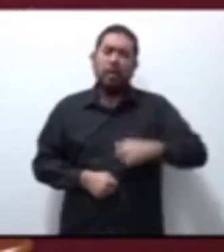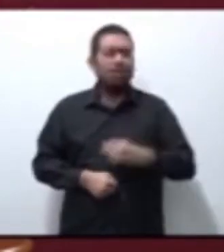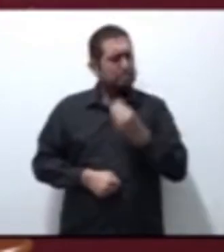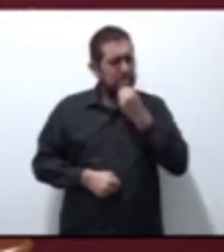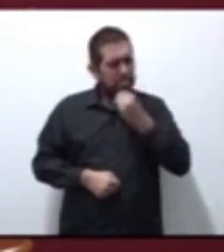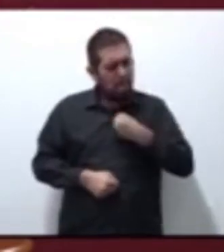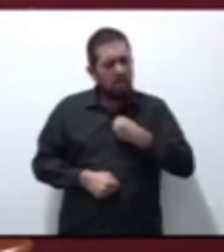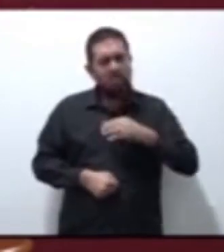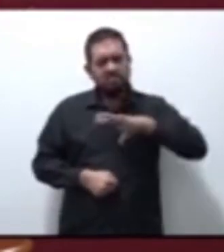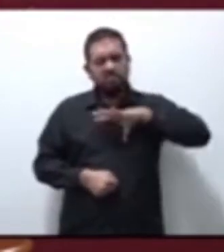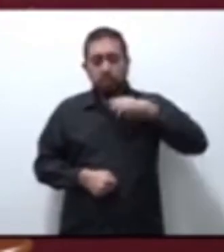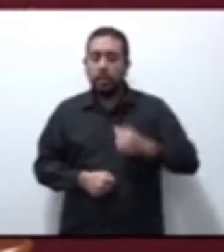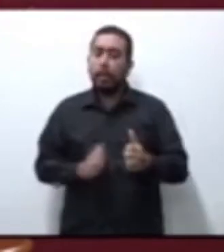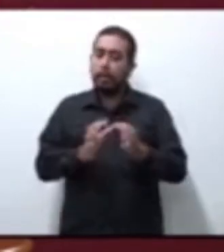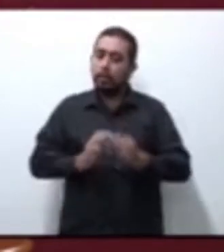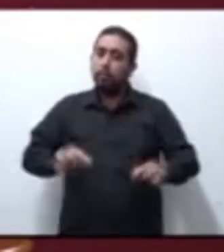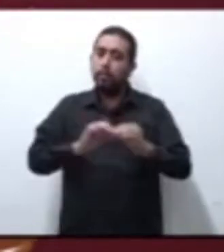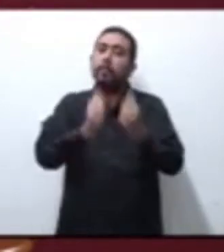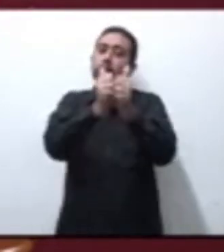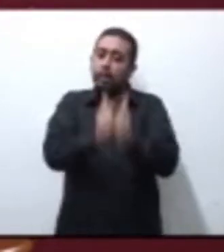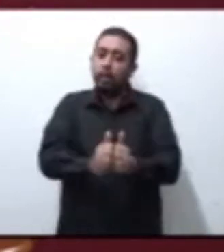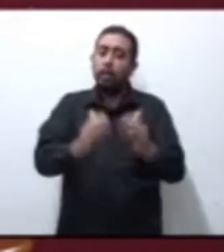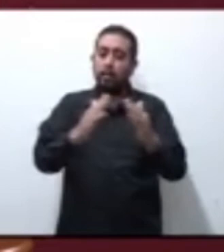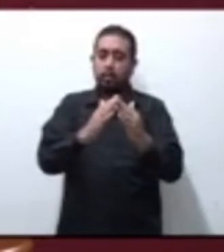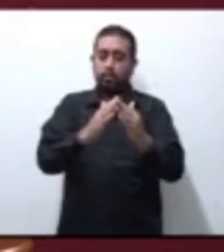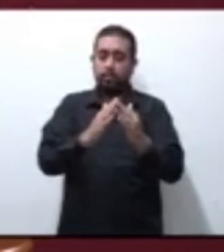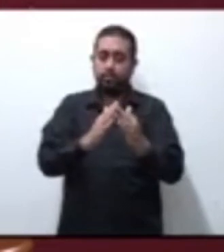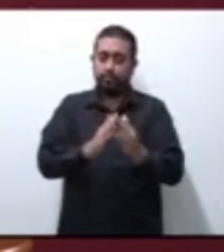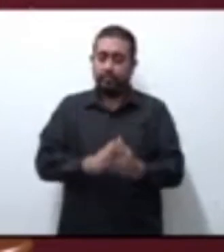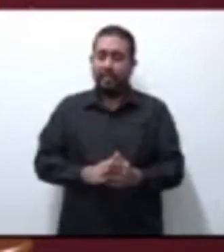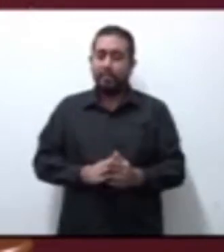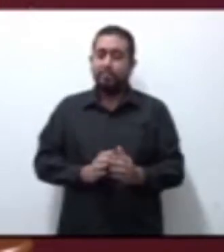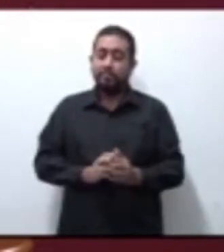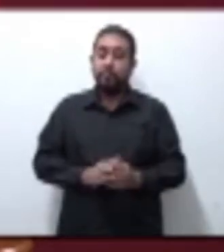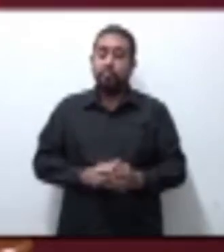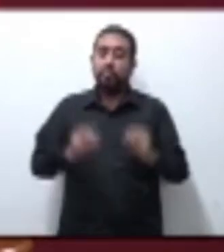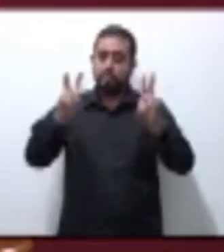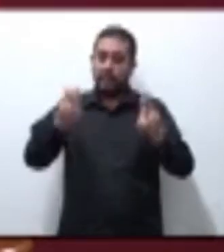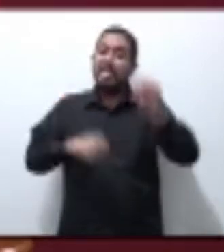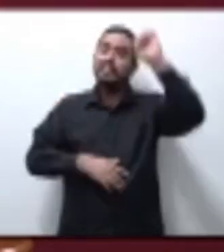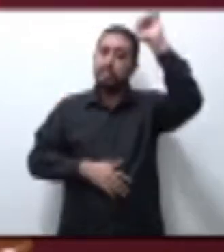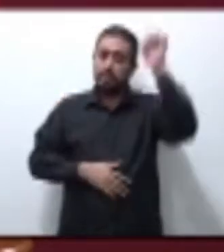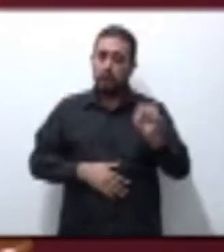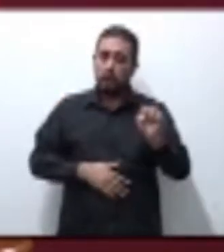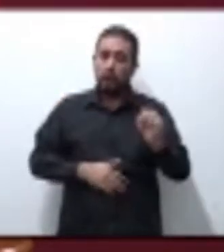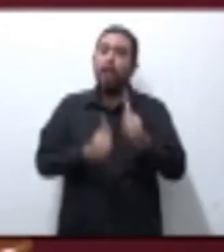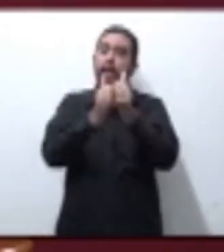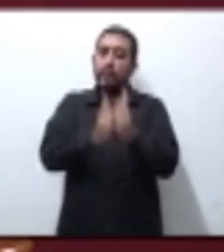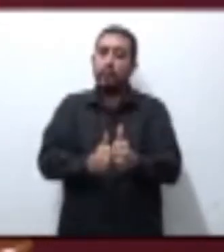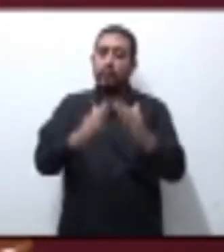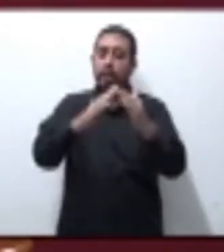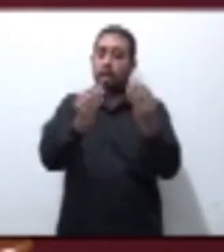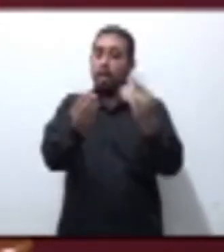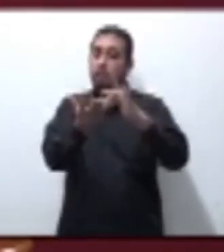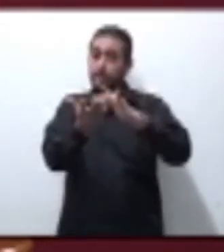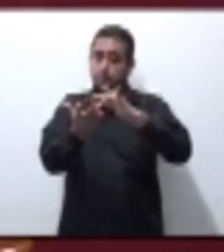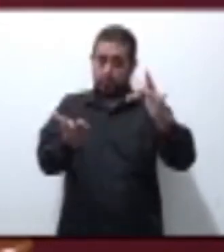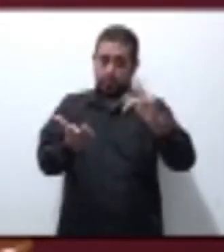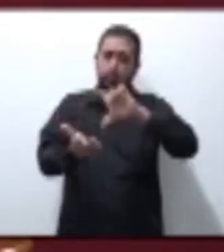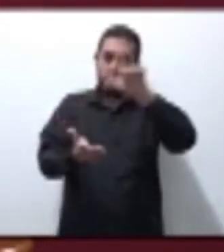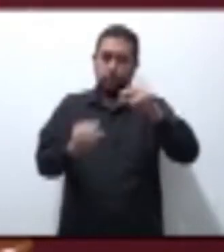Quedémonos en casa. Sinaloa, quédate en casa, por favor. Muchas gracias. Los mantendremos